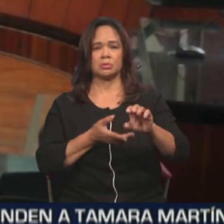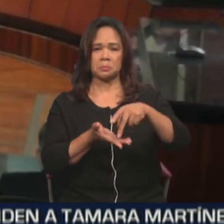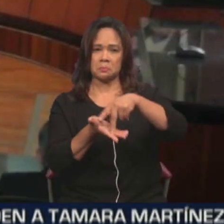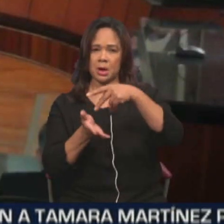de dinero.